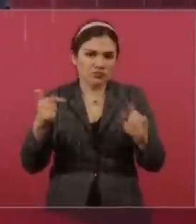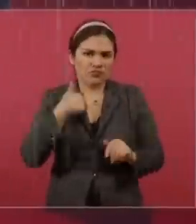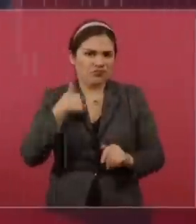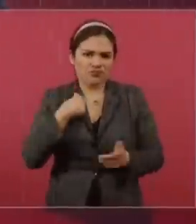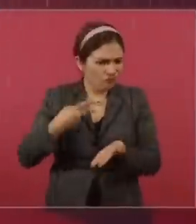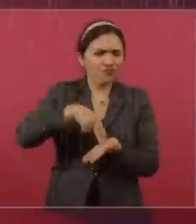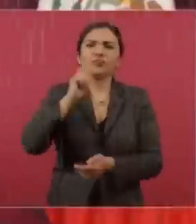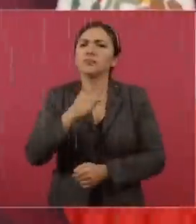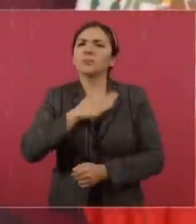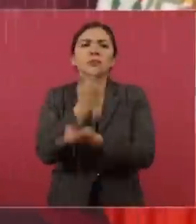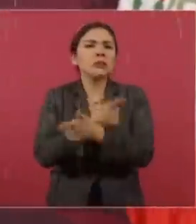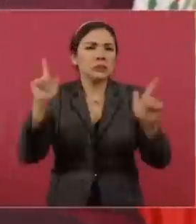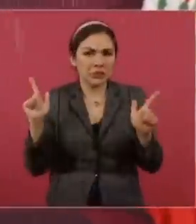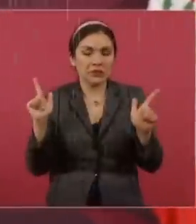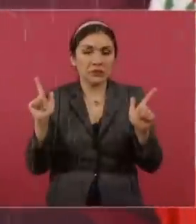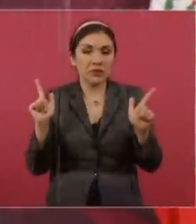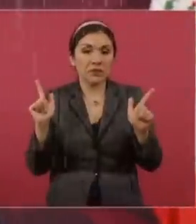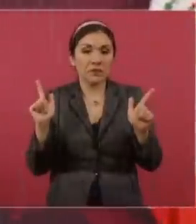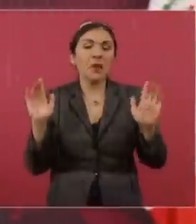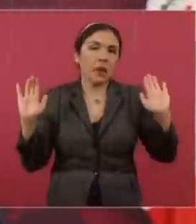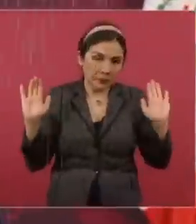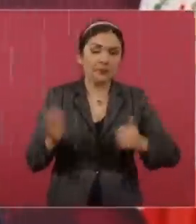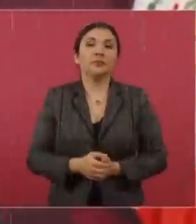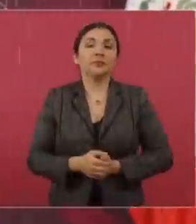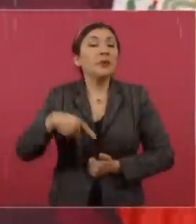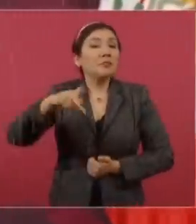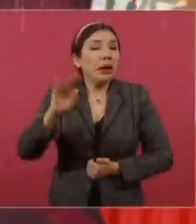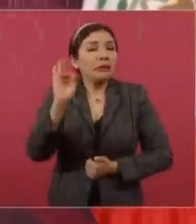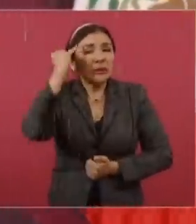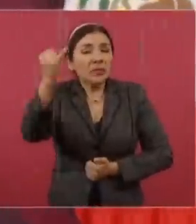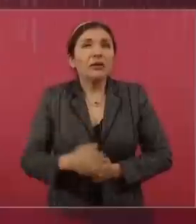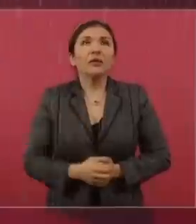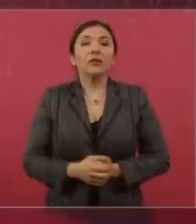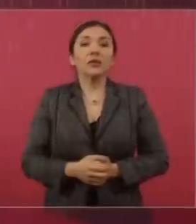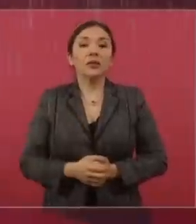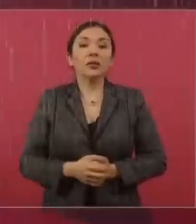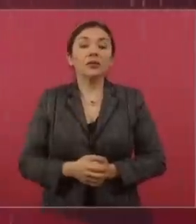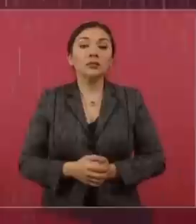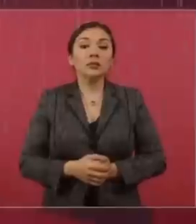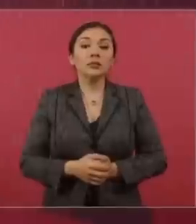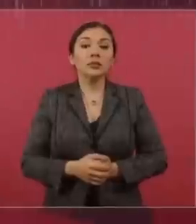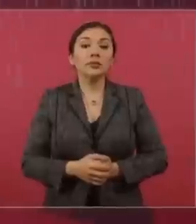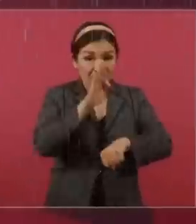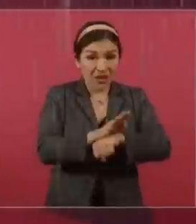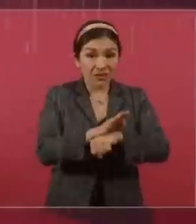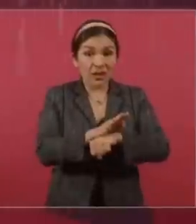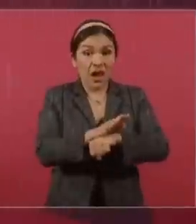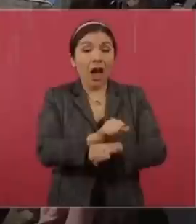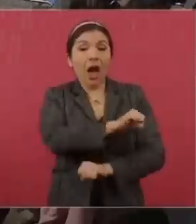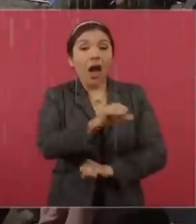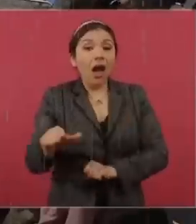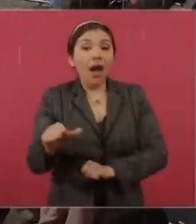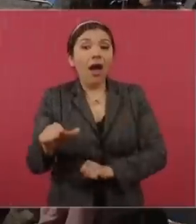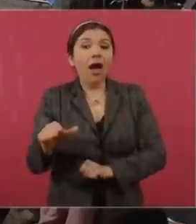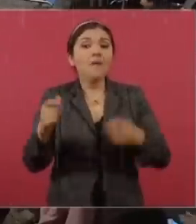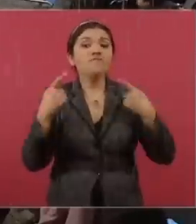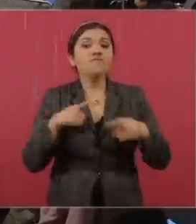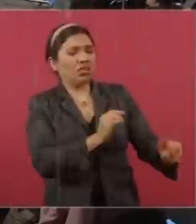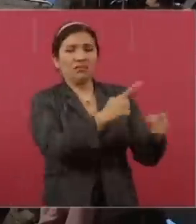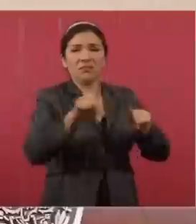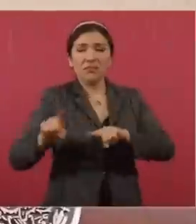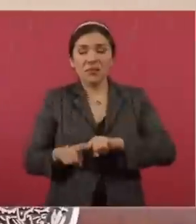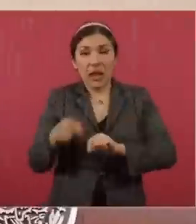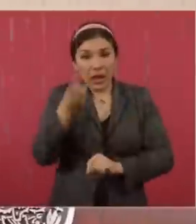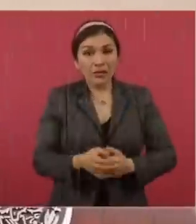ejerzo mi libertad. Pero bueno, imagínense, si se trata de defender a los que siempre han sido